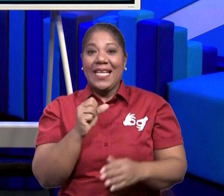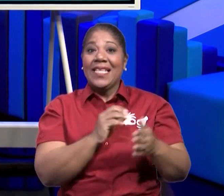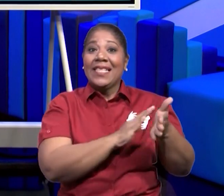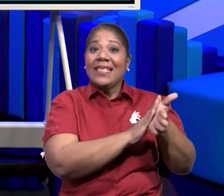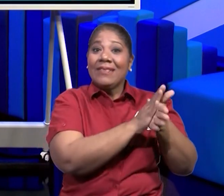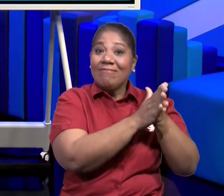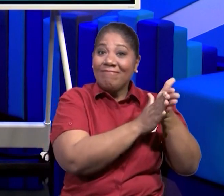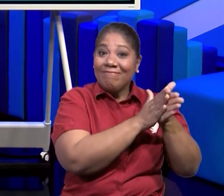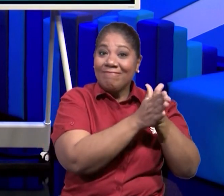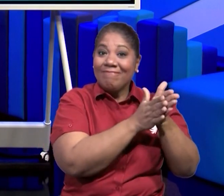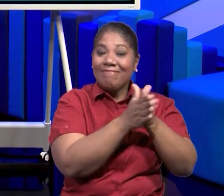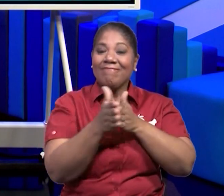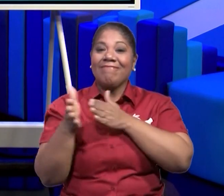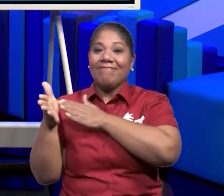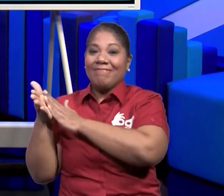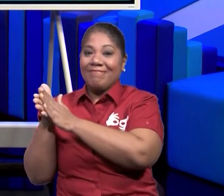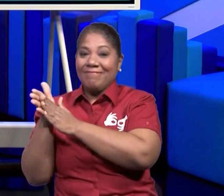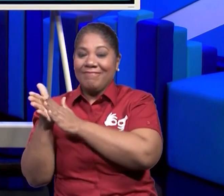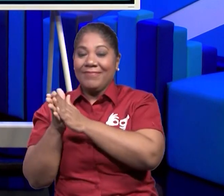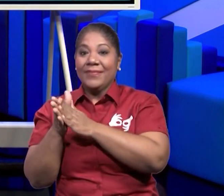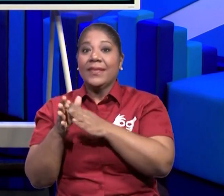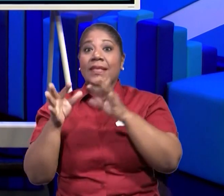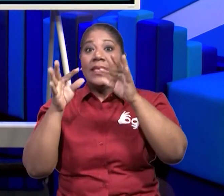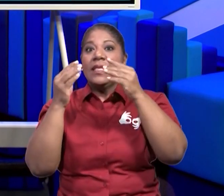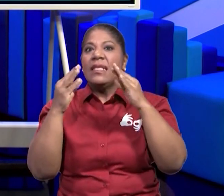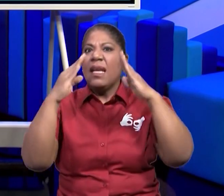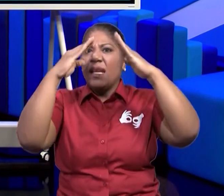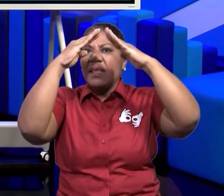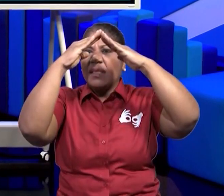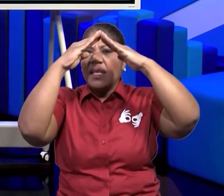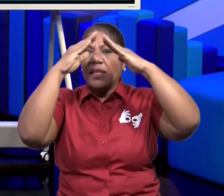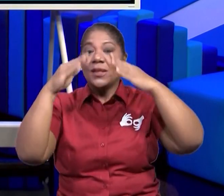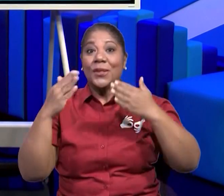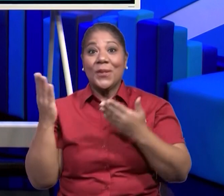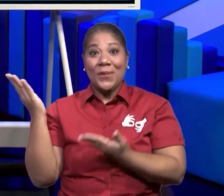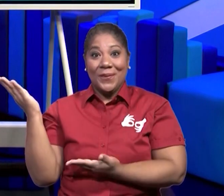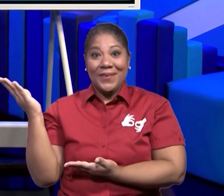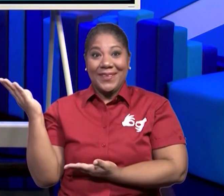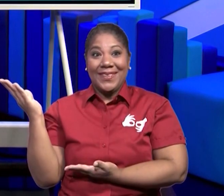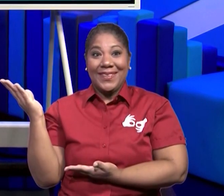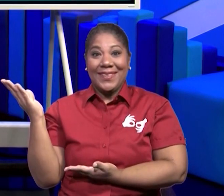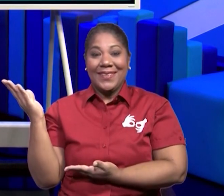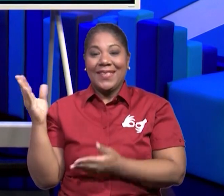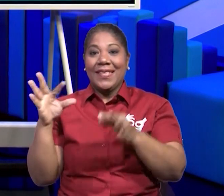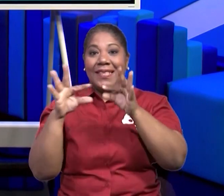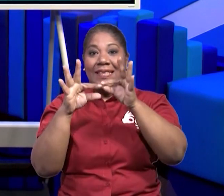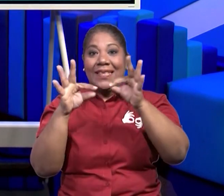con techo de paja. Y es esta paja que observamos aquí. También esta paja la